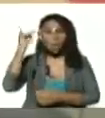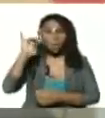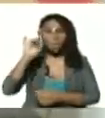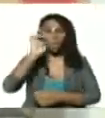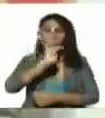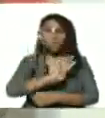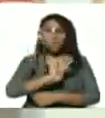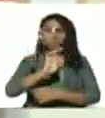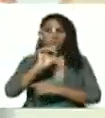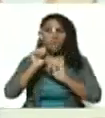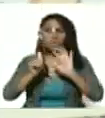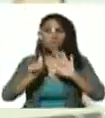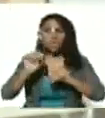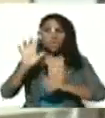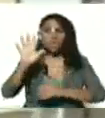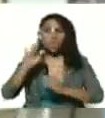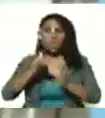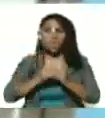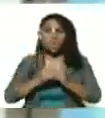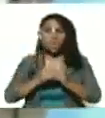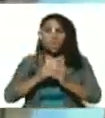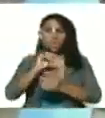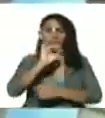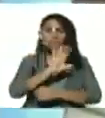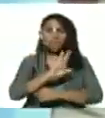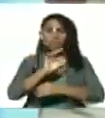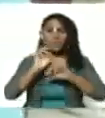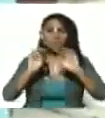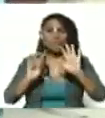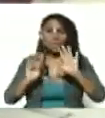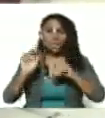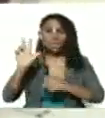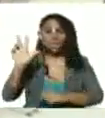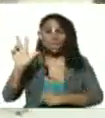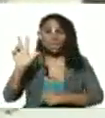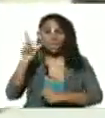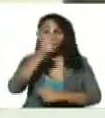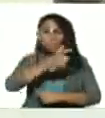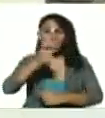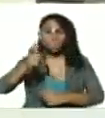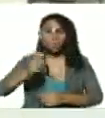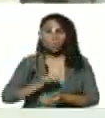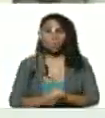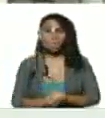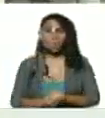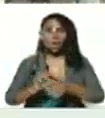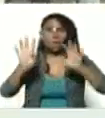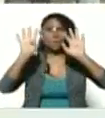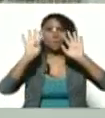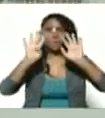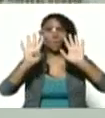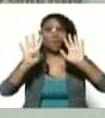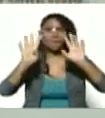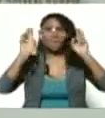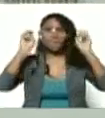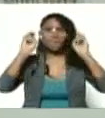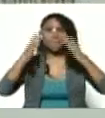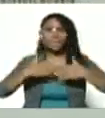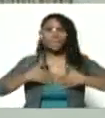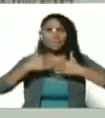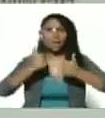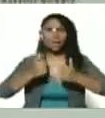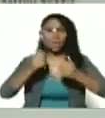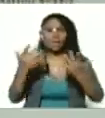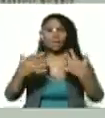465 mil 573 habitantes nueve áreas de salud integral